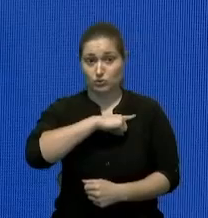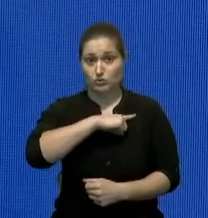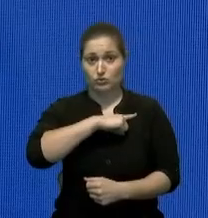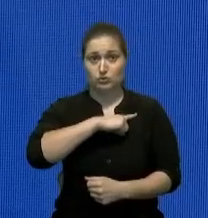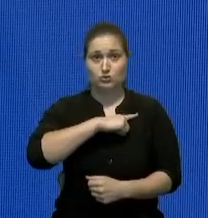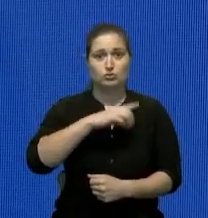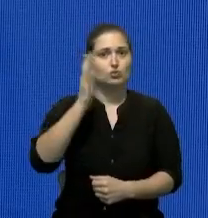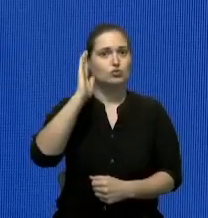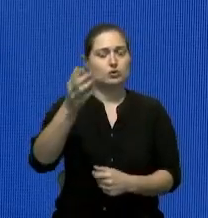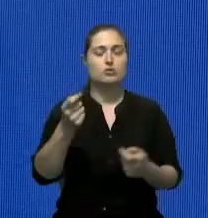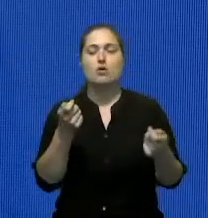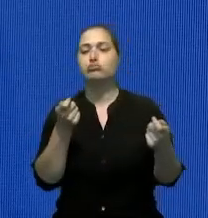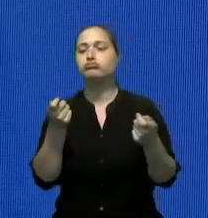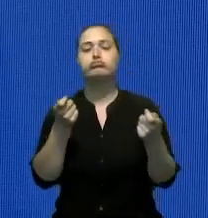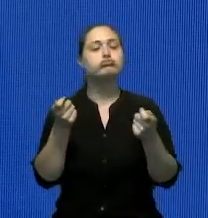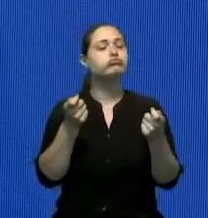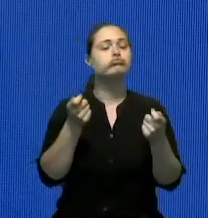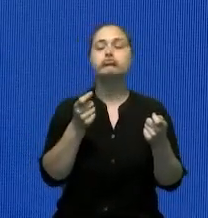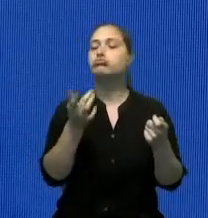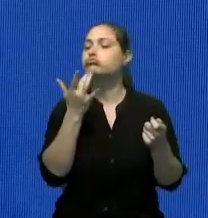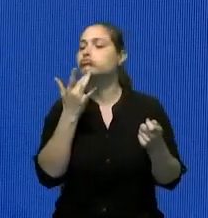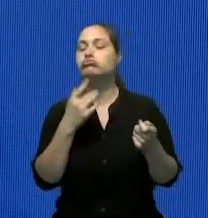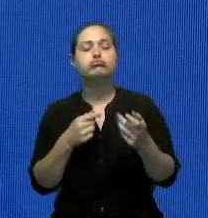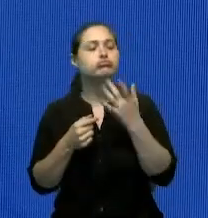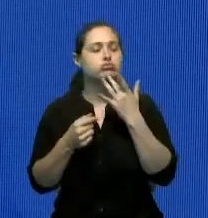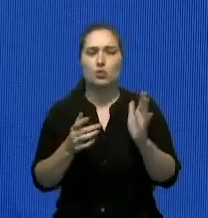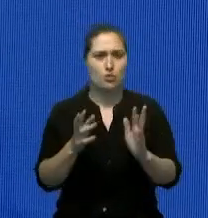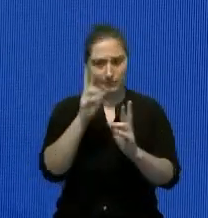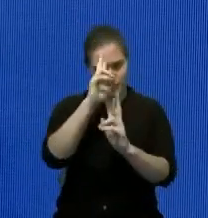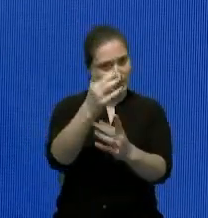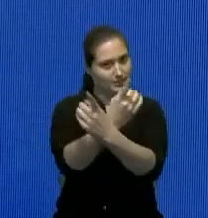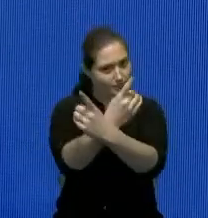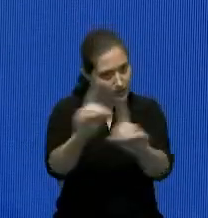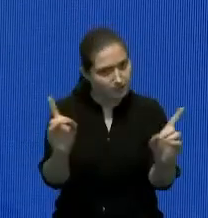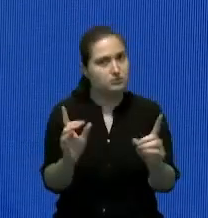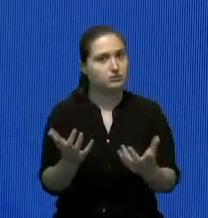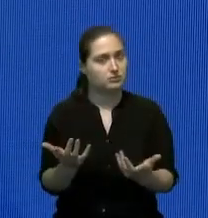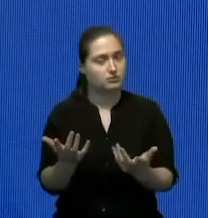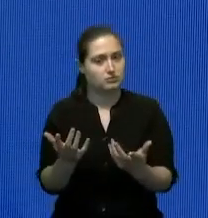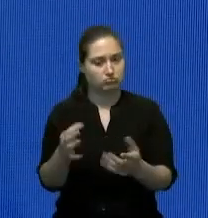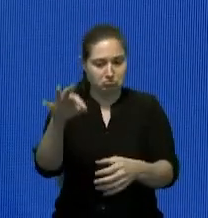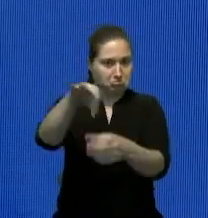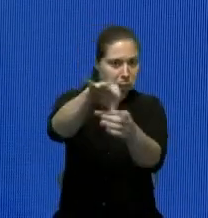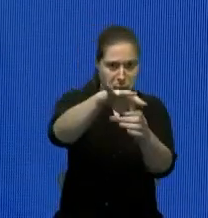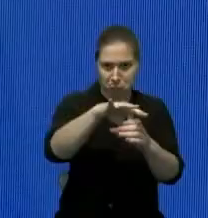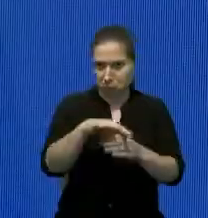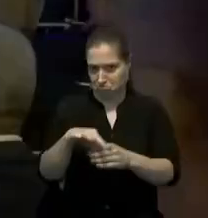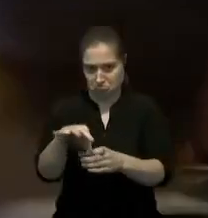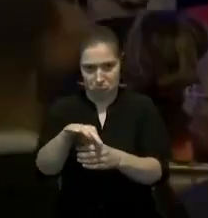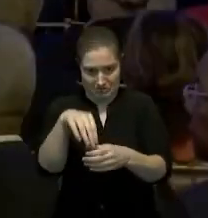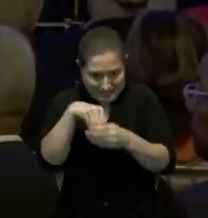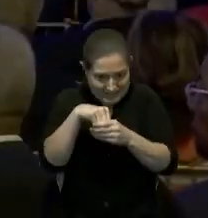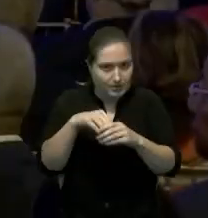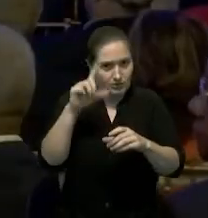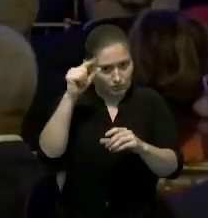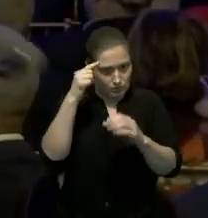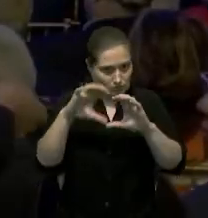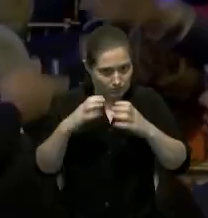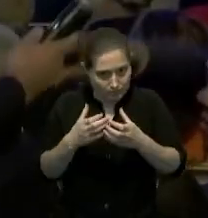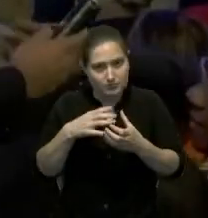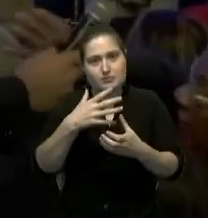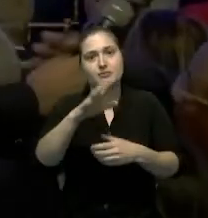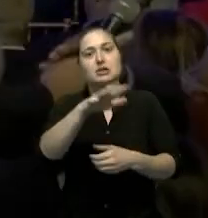mediador para que se respete la democracia internamente y también en la República Dominicana pasamos con otra pregunta